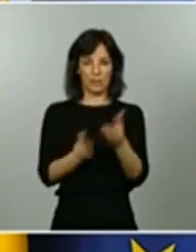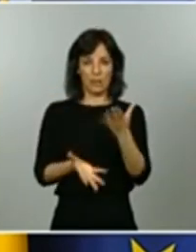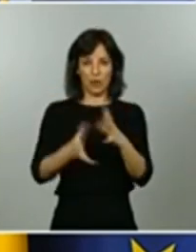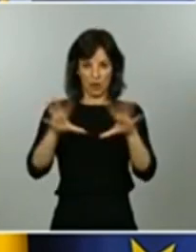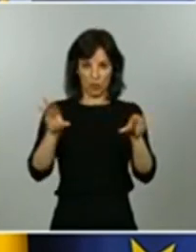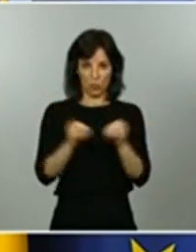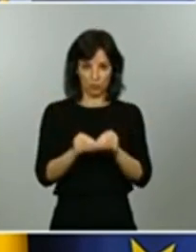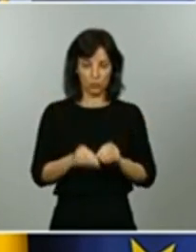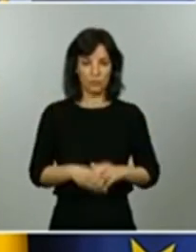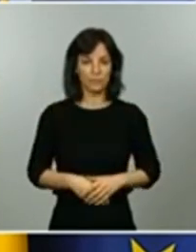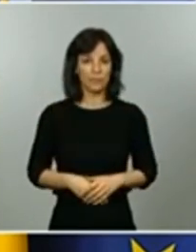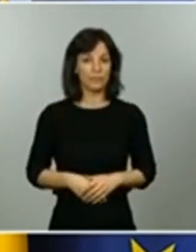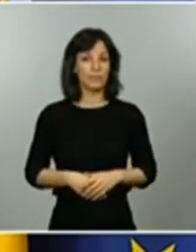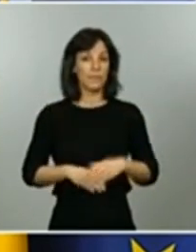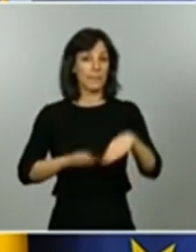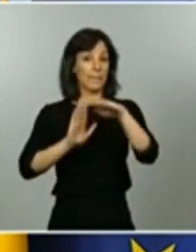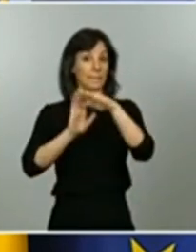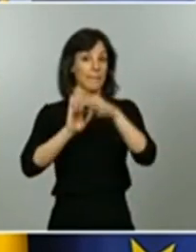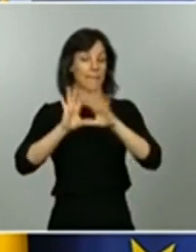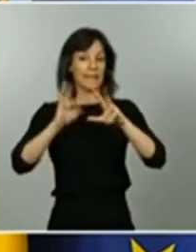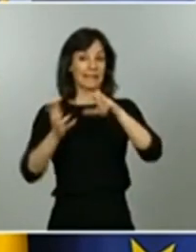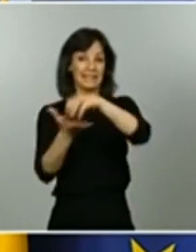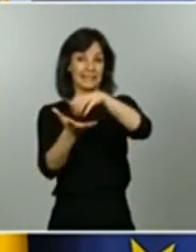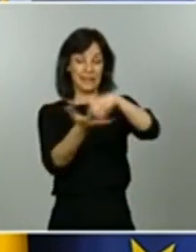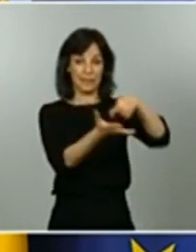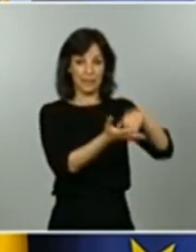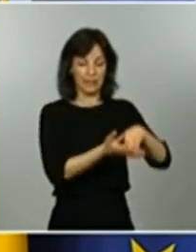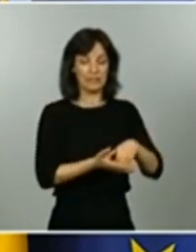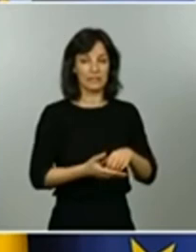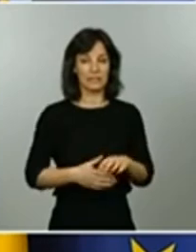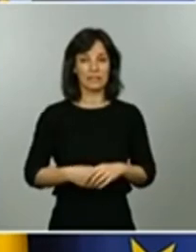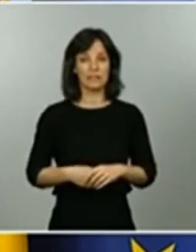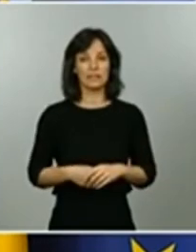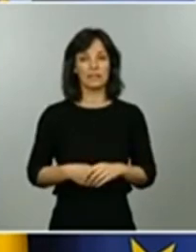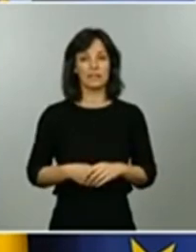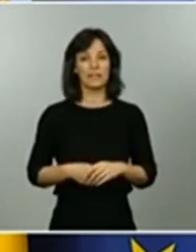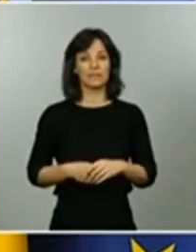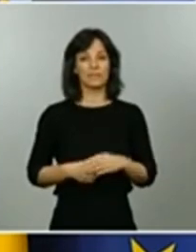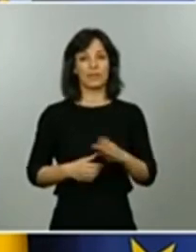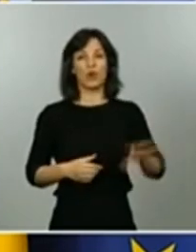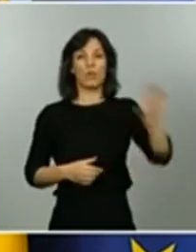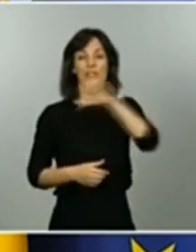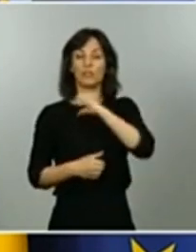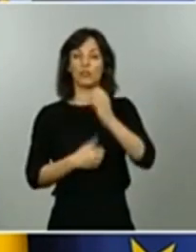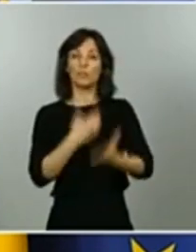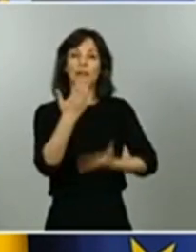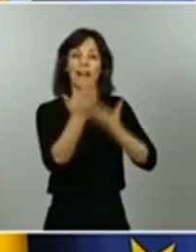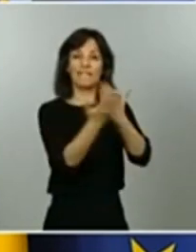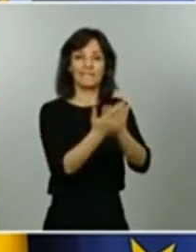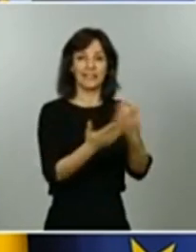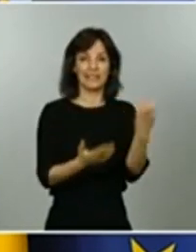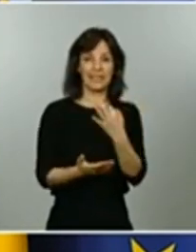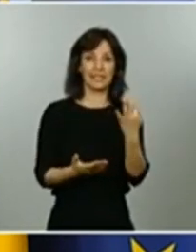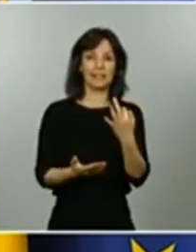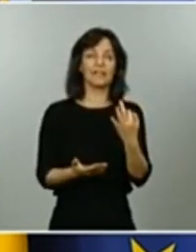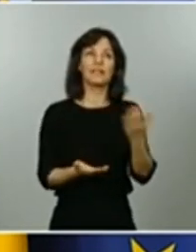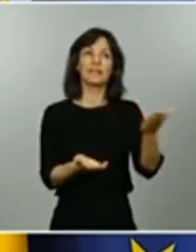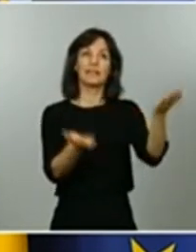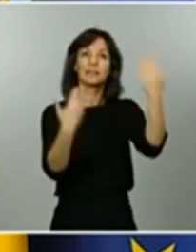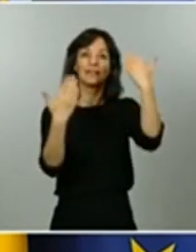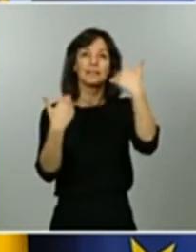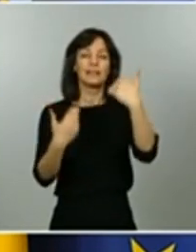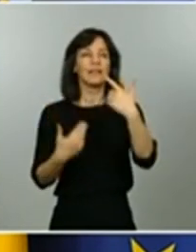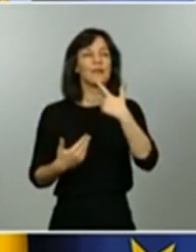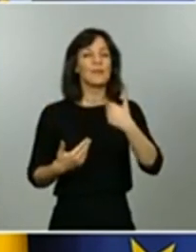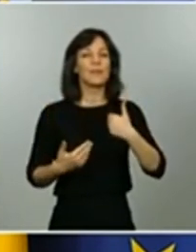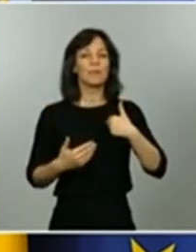cuanto a los protocolos de las residencias lo que se pide a las comunidades autónomas es que indiquen los protocolos o los procedimientos que han